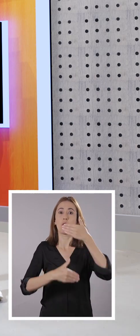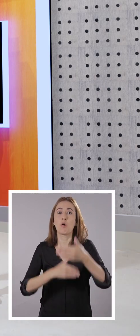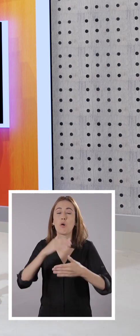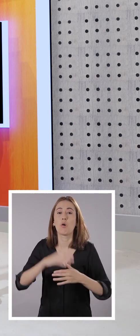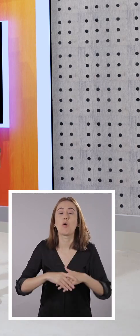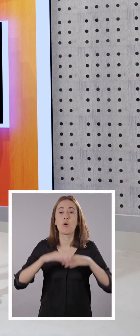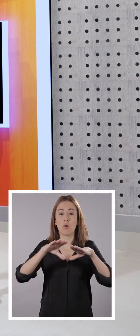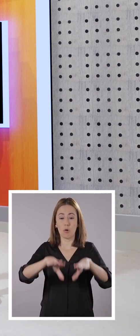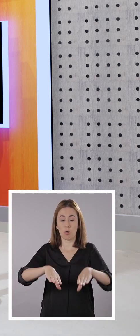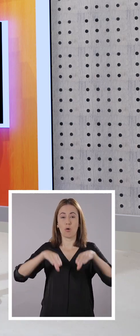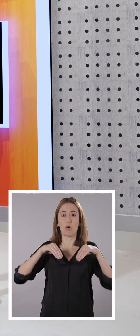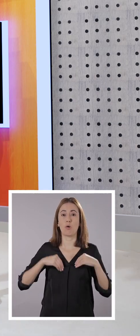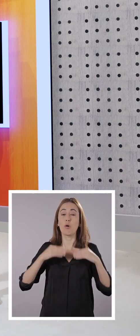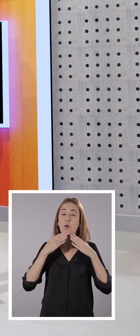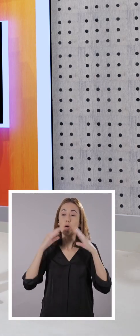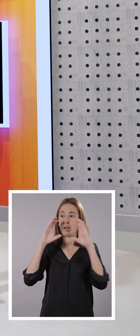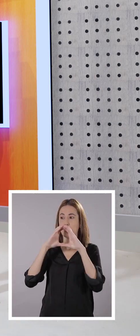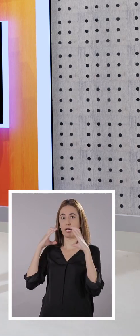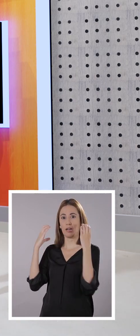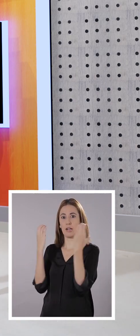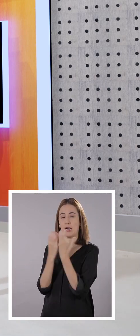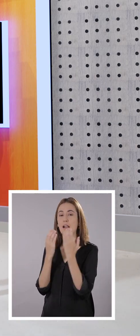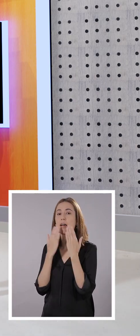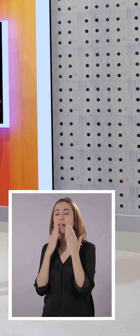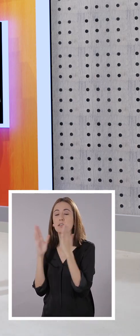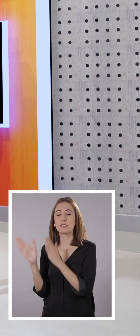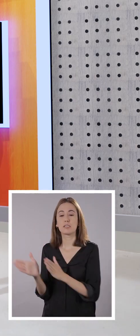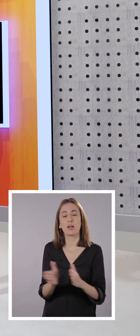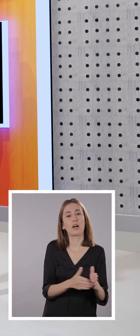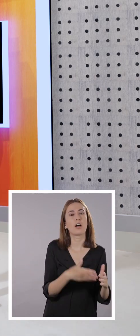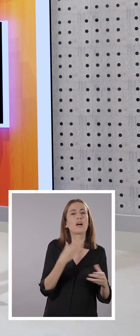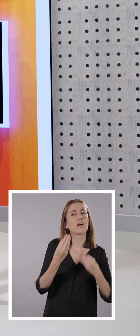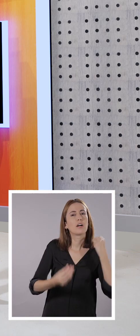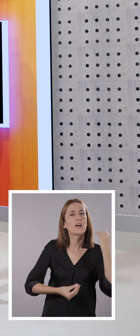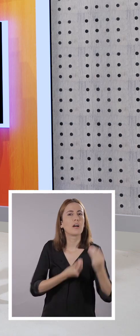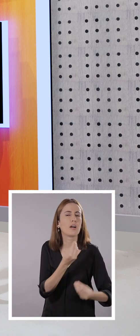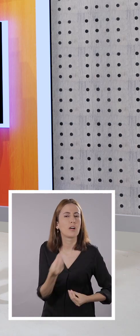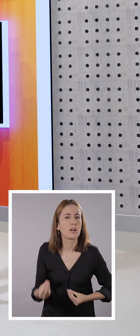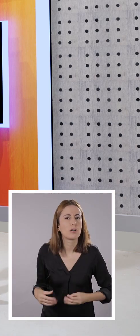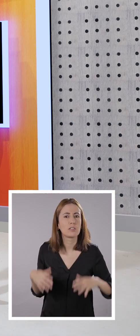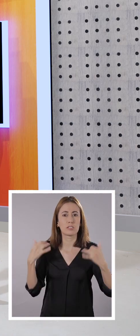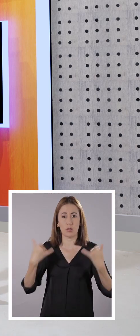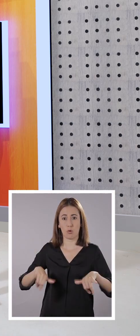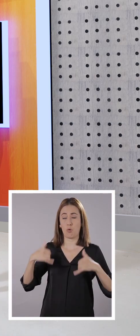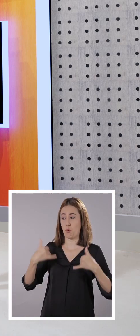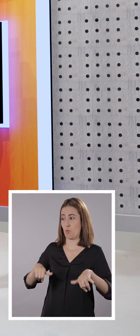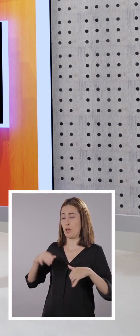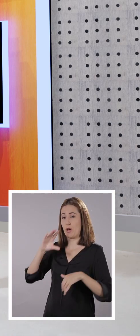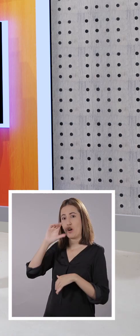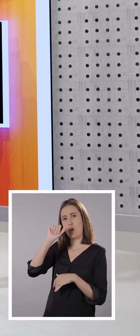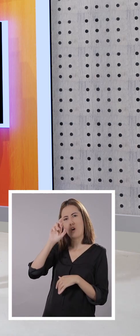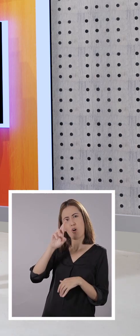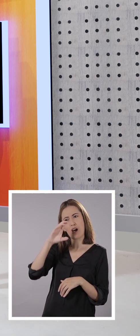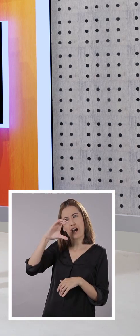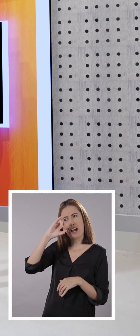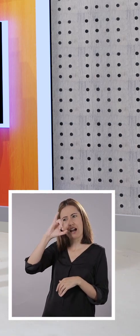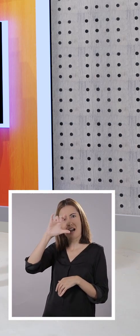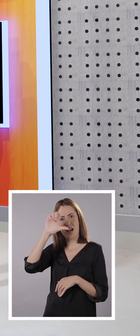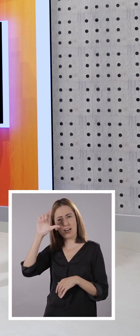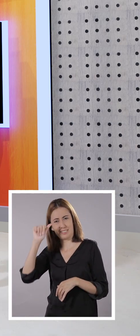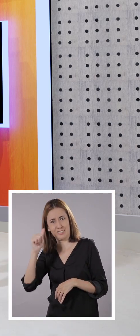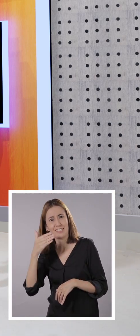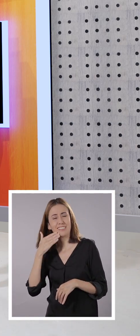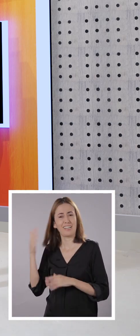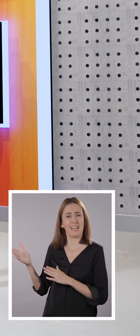Ah, se me ocurre. En clases solíamos jugar un juego llamado el juego de la arcilla, en el cual un compañero podía